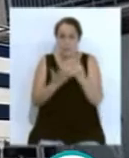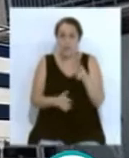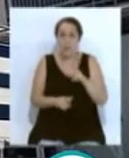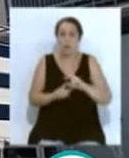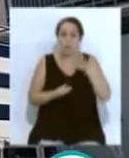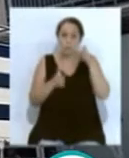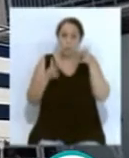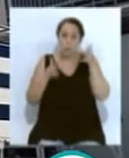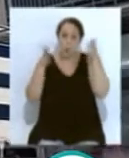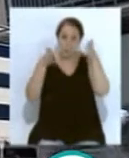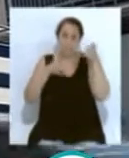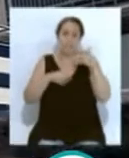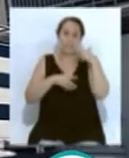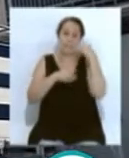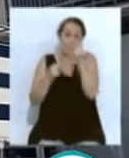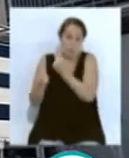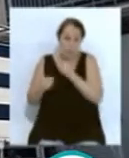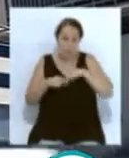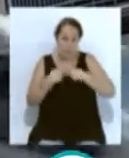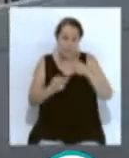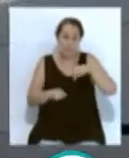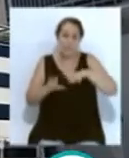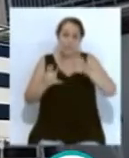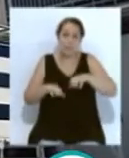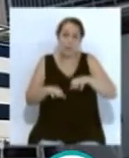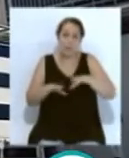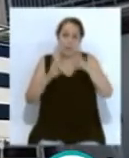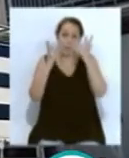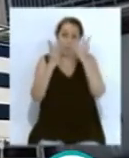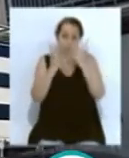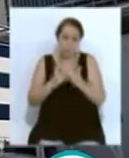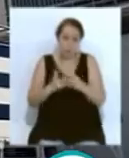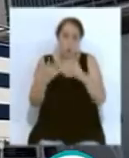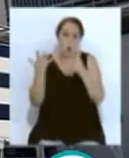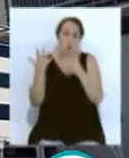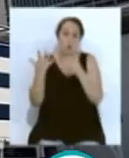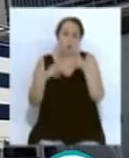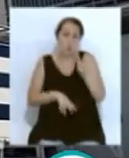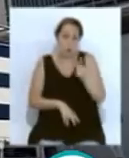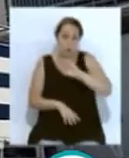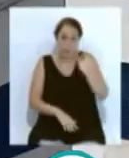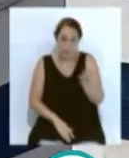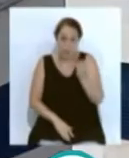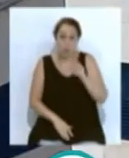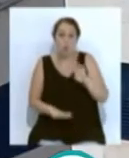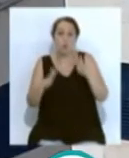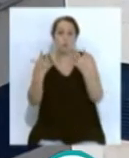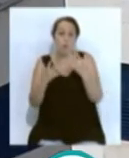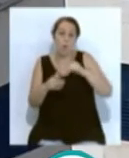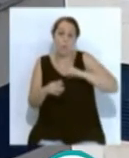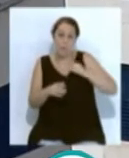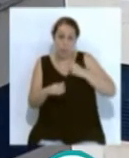Consejería de Salud y Familia nos informa que en Cádiz suman 82 afectados, 9 hospitalizaciones,